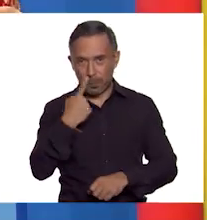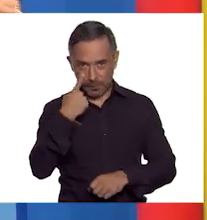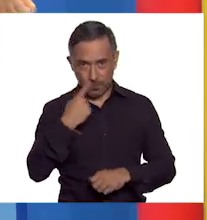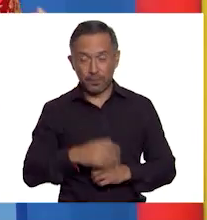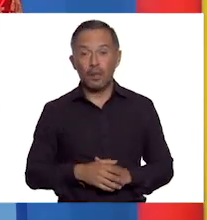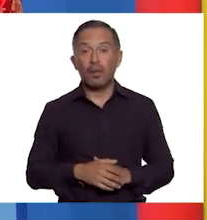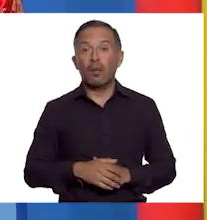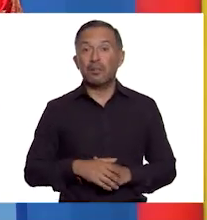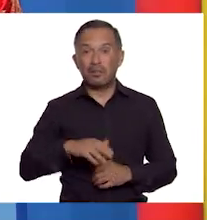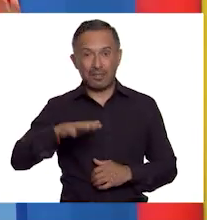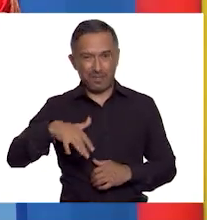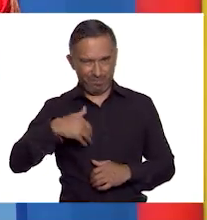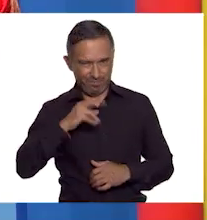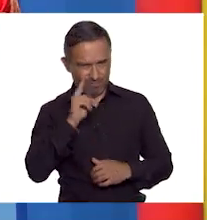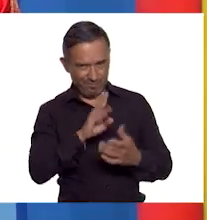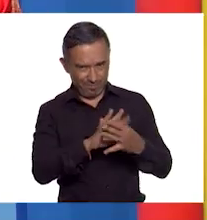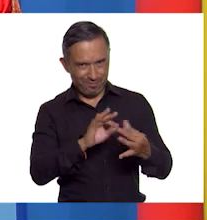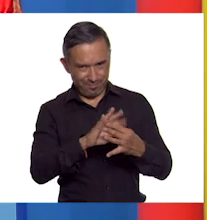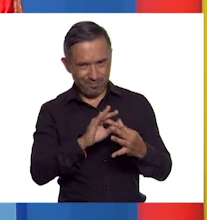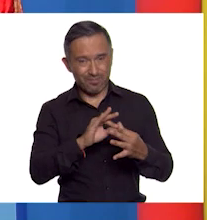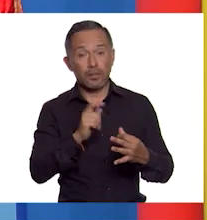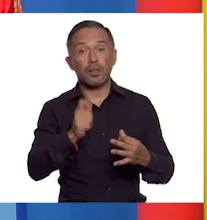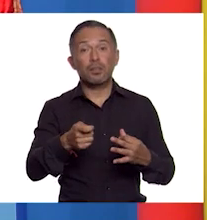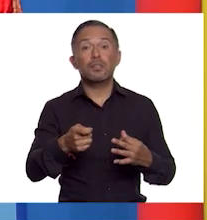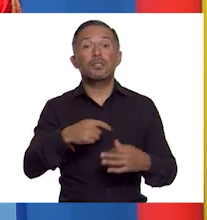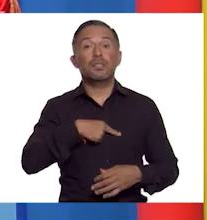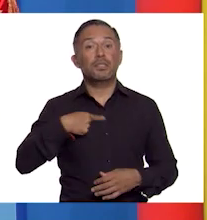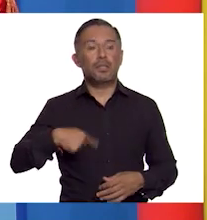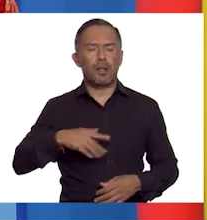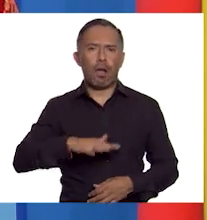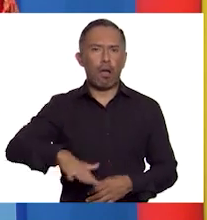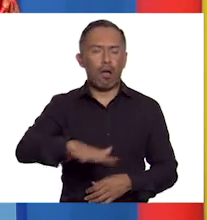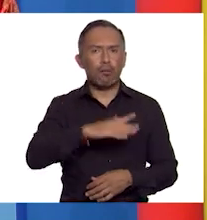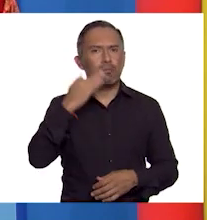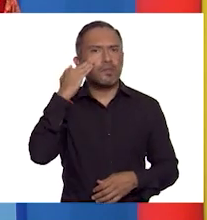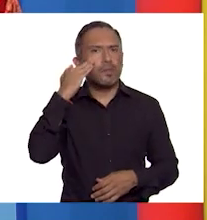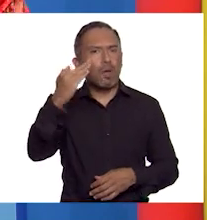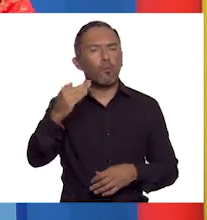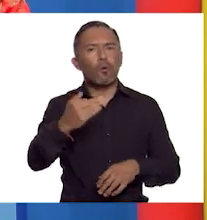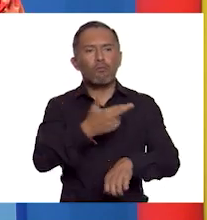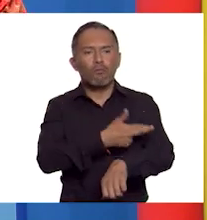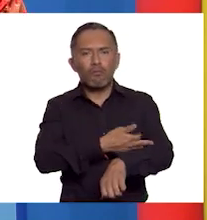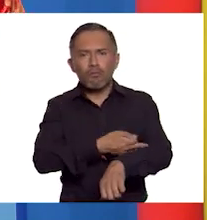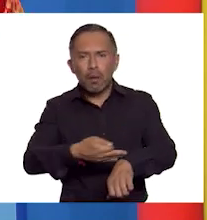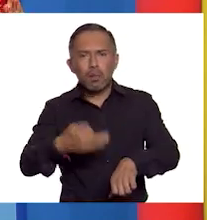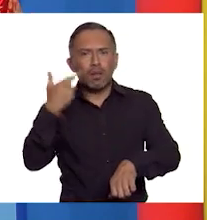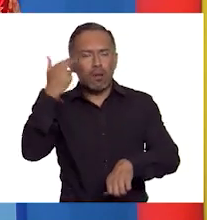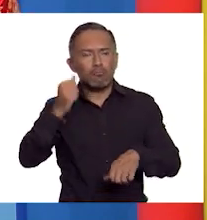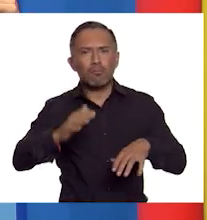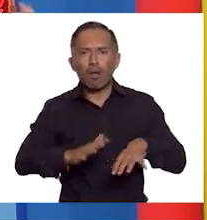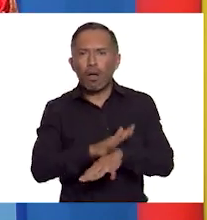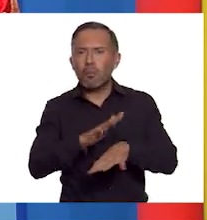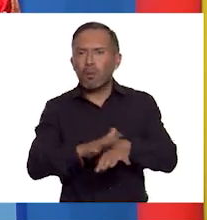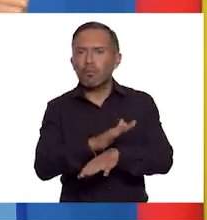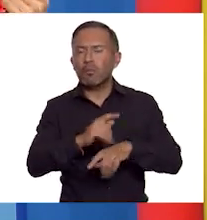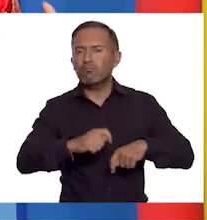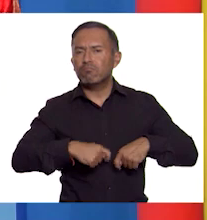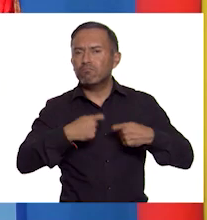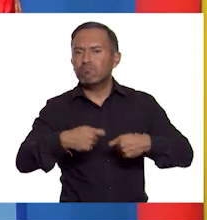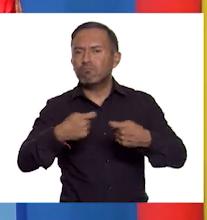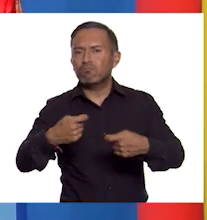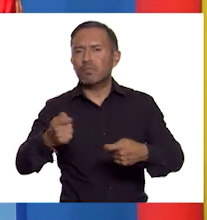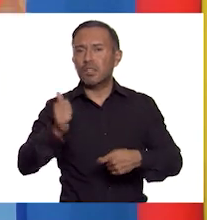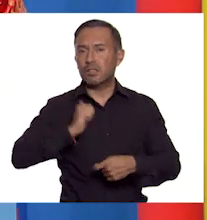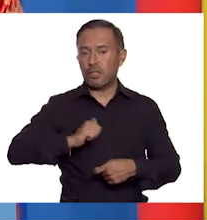acabamos de observar los cambios en el territorio chino a lo largo de las dinastías más importantes que surgieron durante